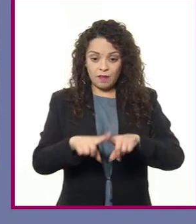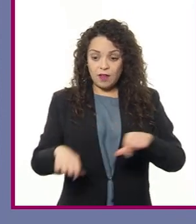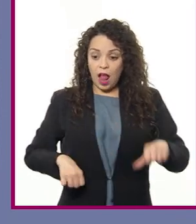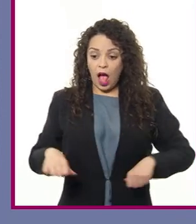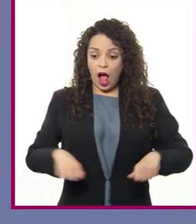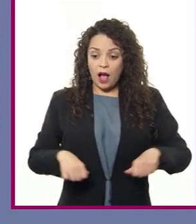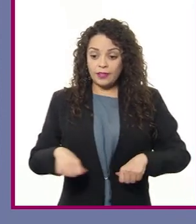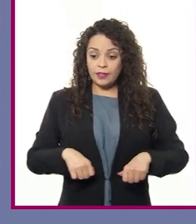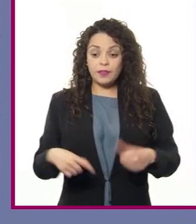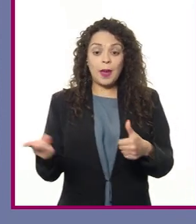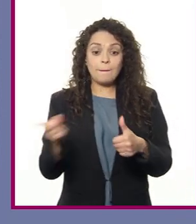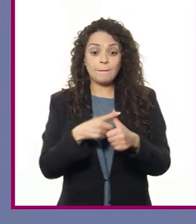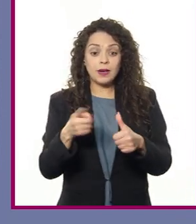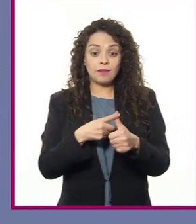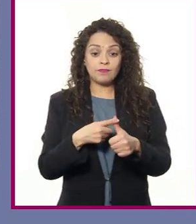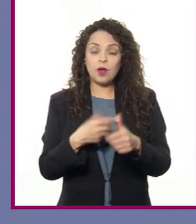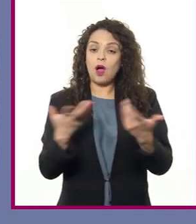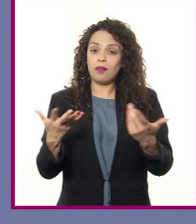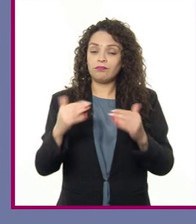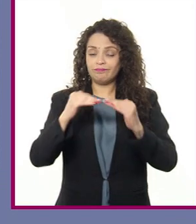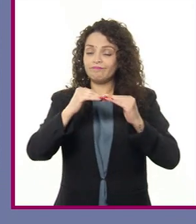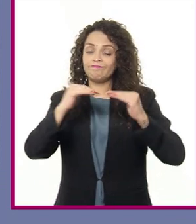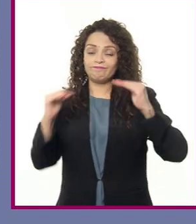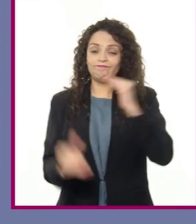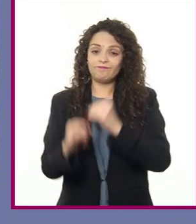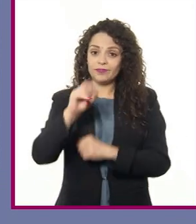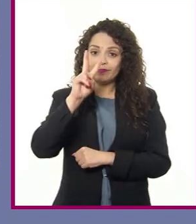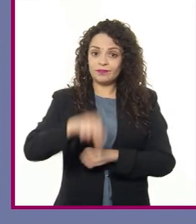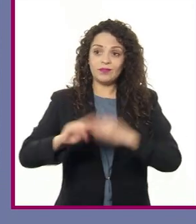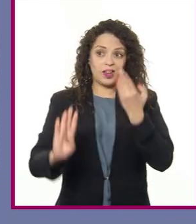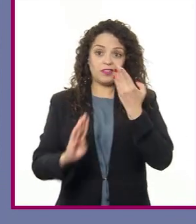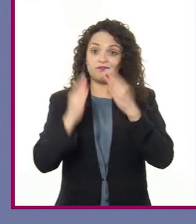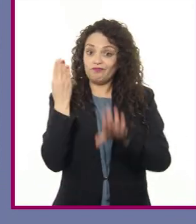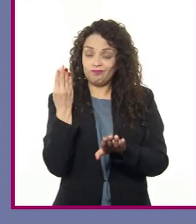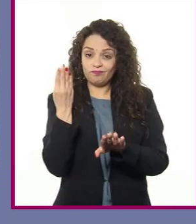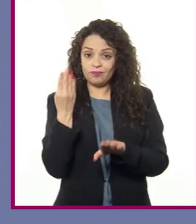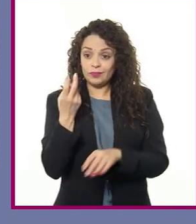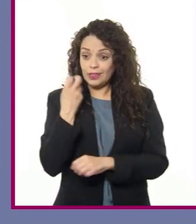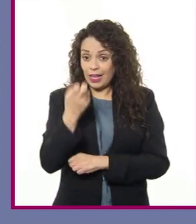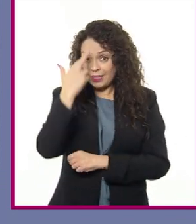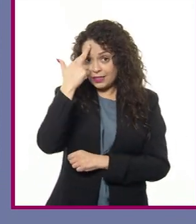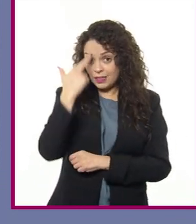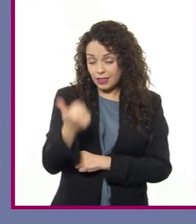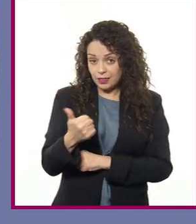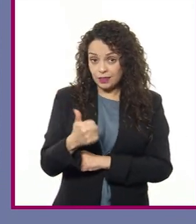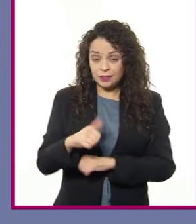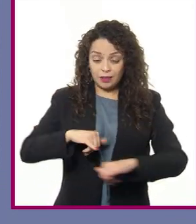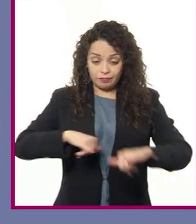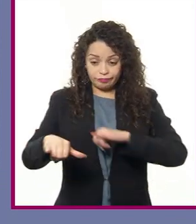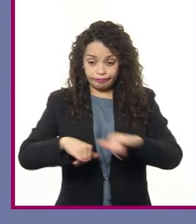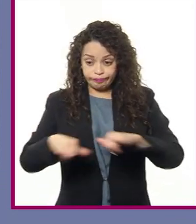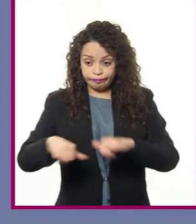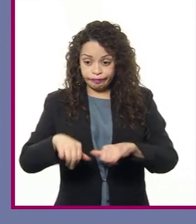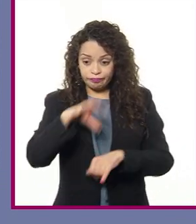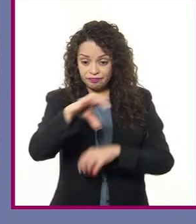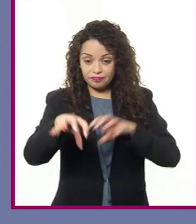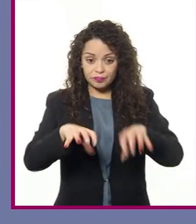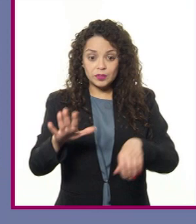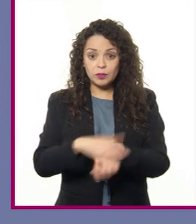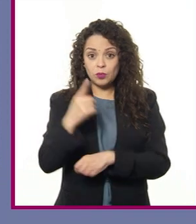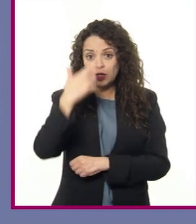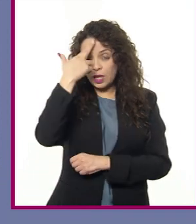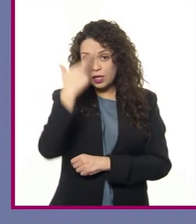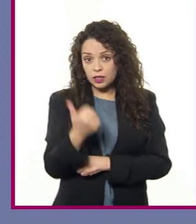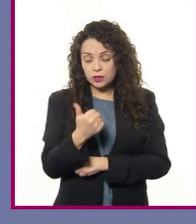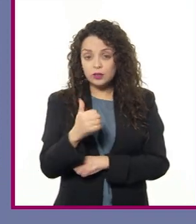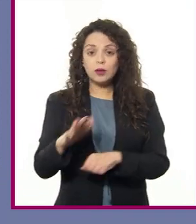primarias es desigual en el mundo y esa distribución desigual tiene que ver con